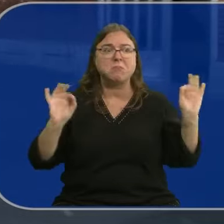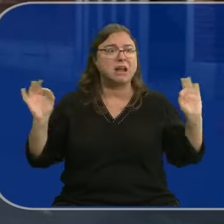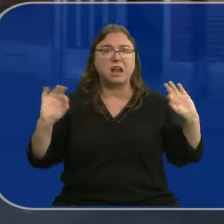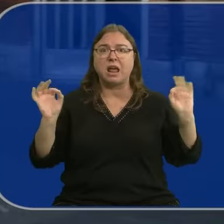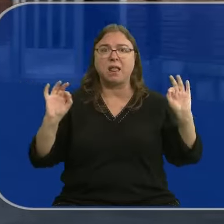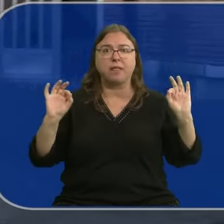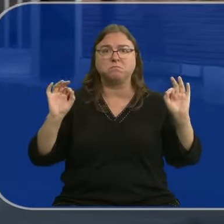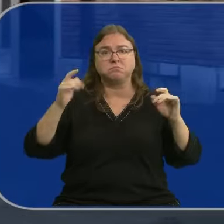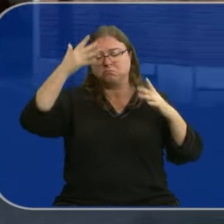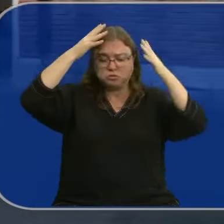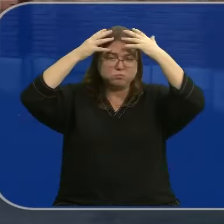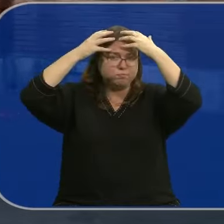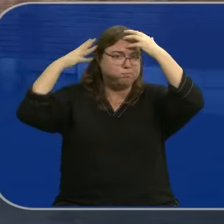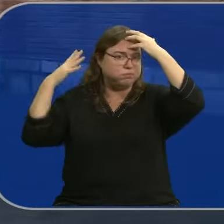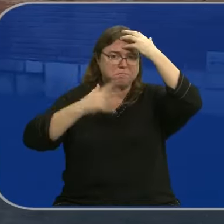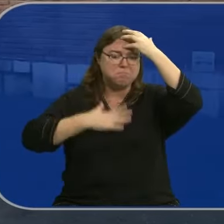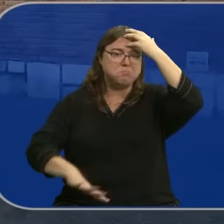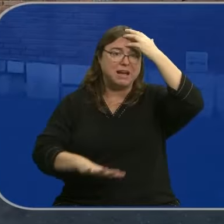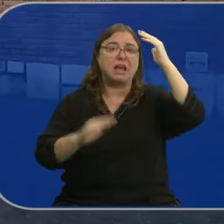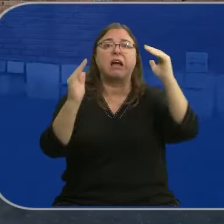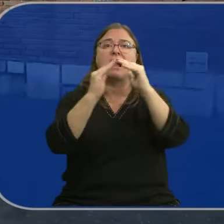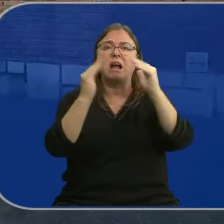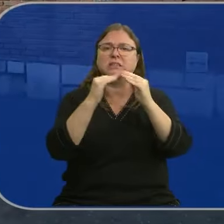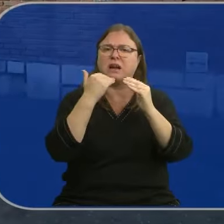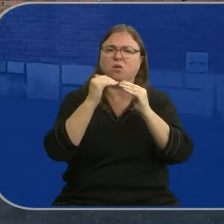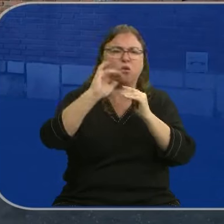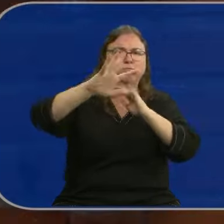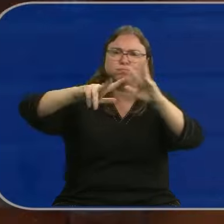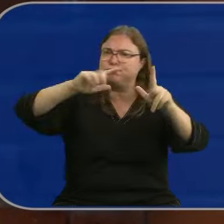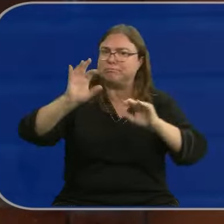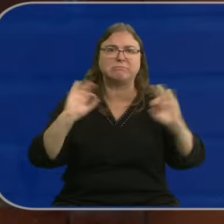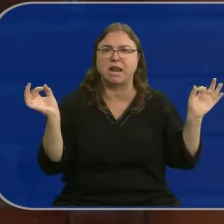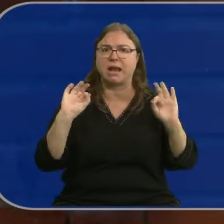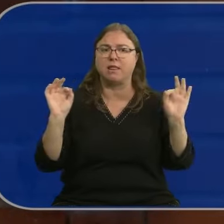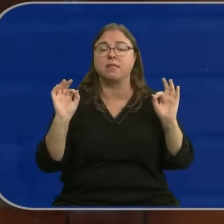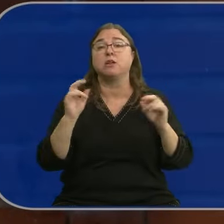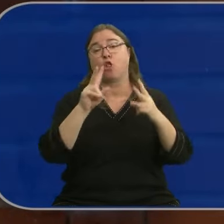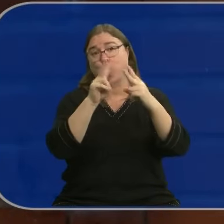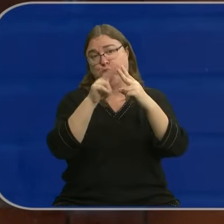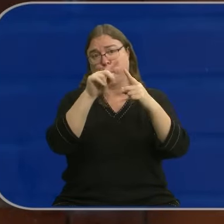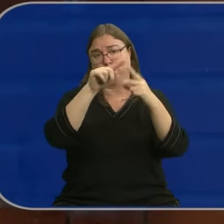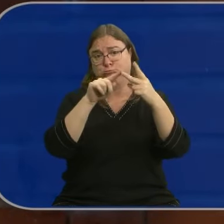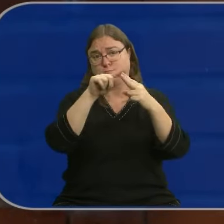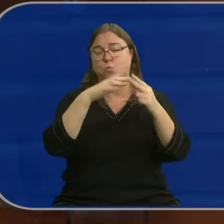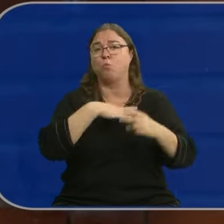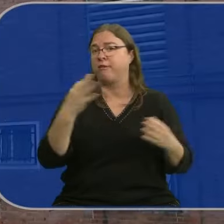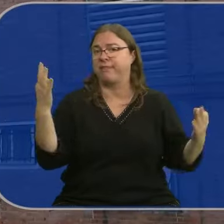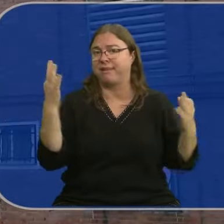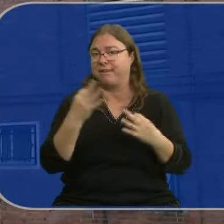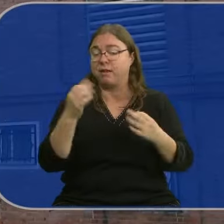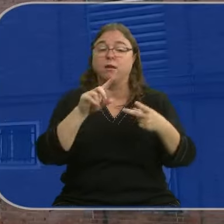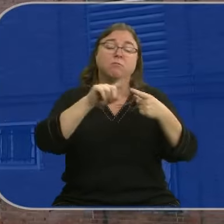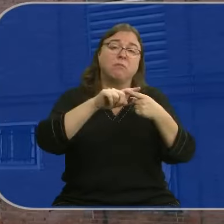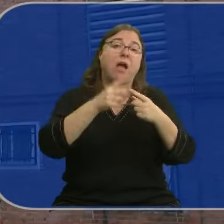signos de violencia en el cuerpo y que la vivienda no tiene síntomas de haber sufrido ningún robo. Hay dos hipótesis en marcha, que puede haber ocurrido